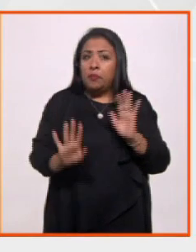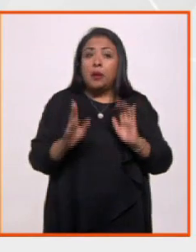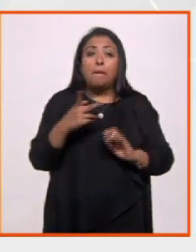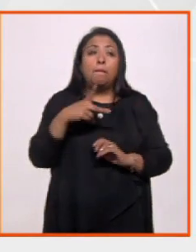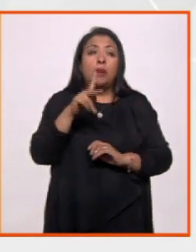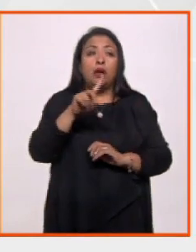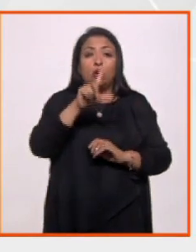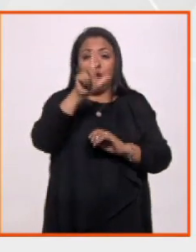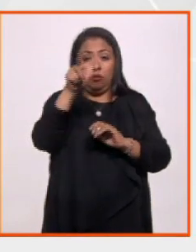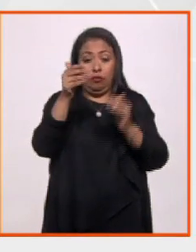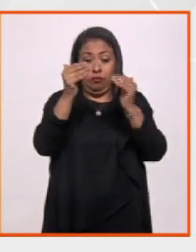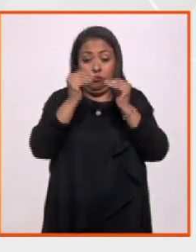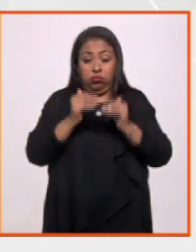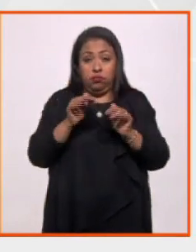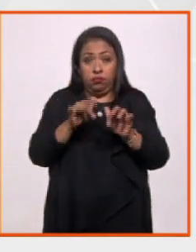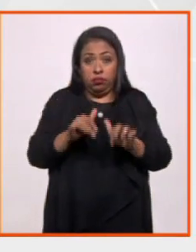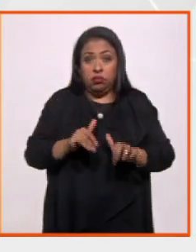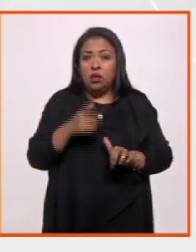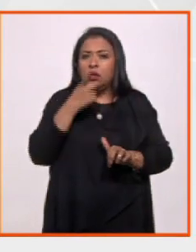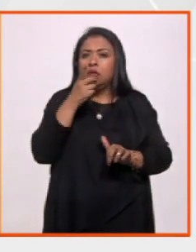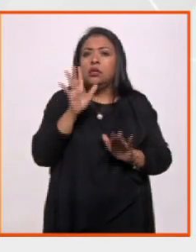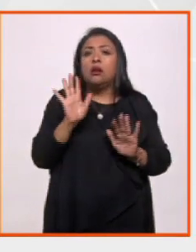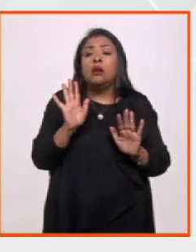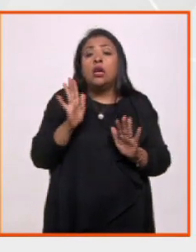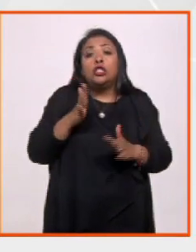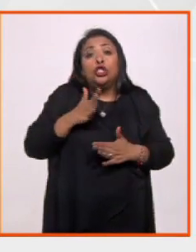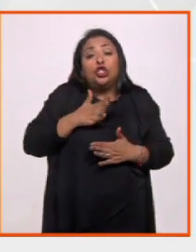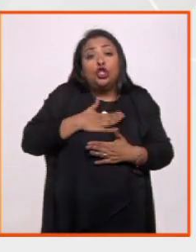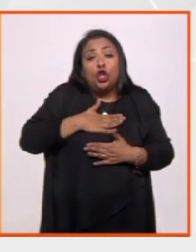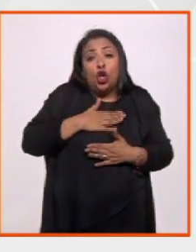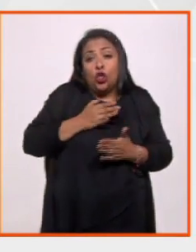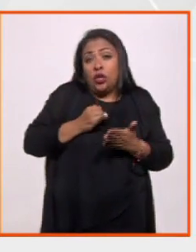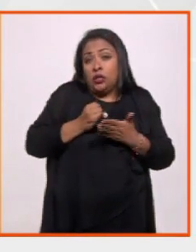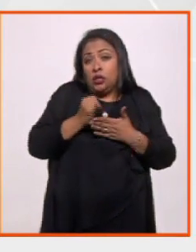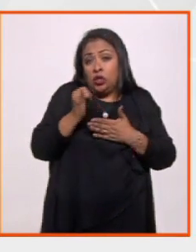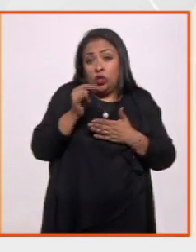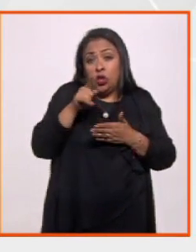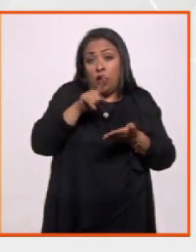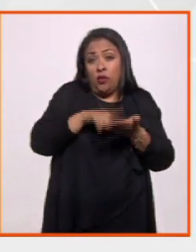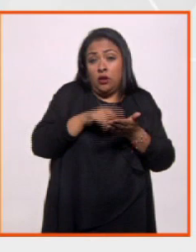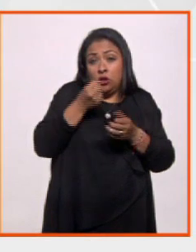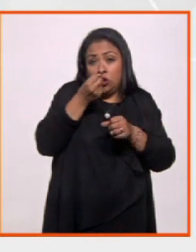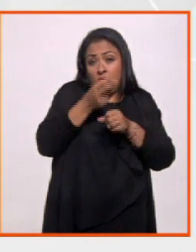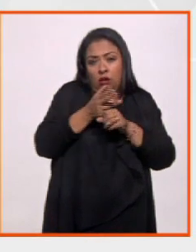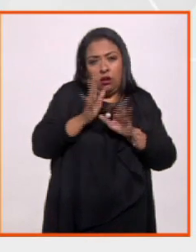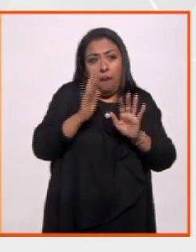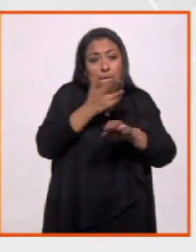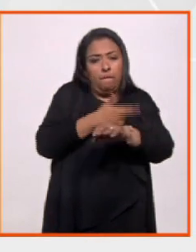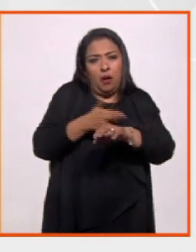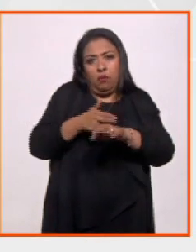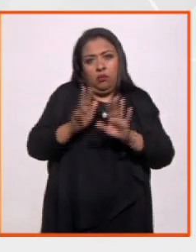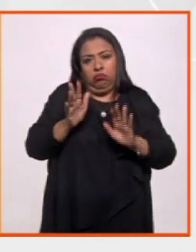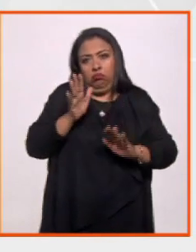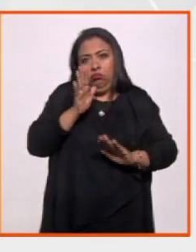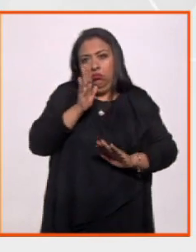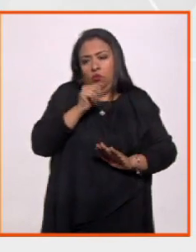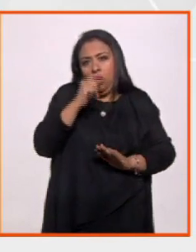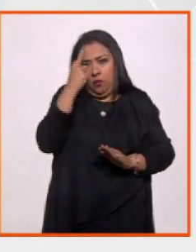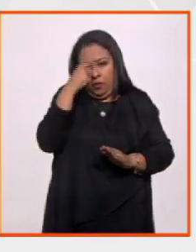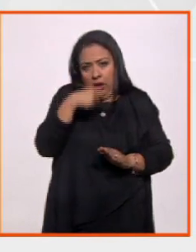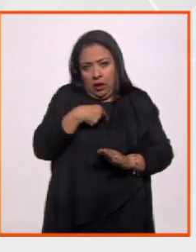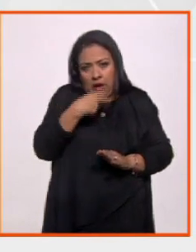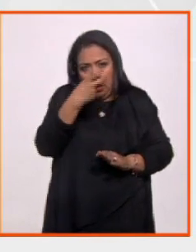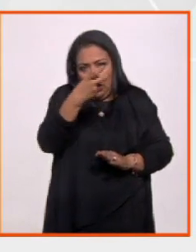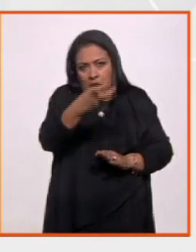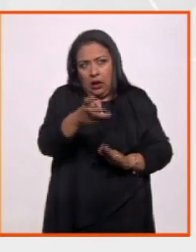embargo, más adelante mencionan que no depende de esta entidad agilizar los procedimientos para que se lleve a